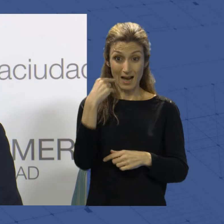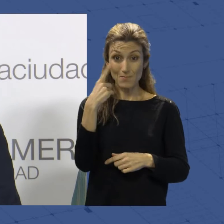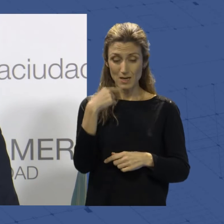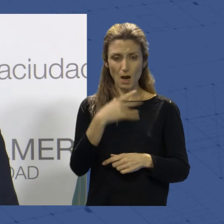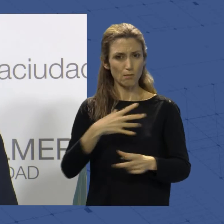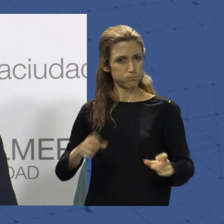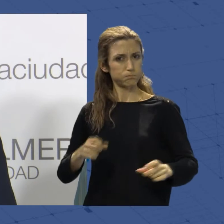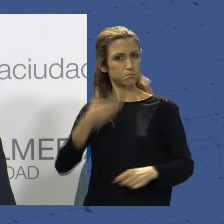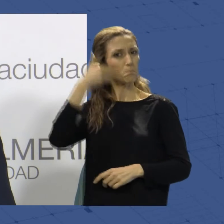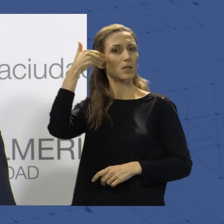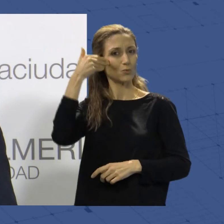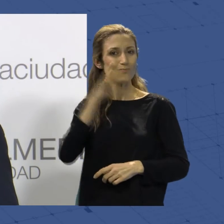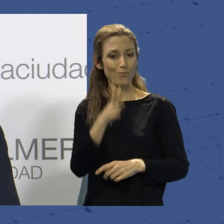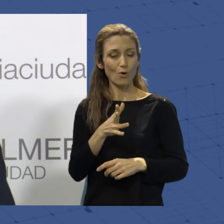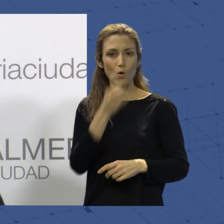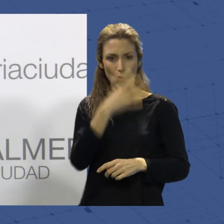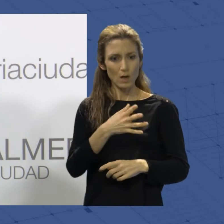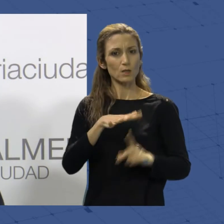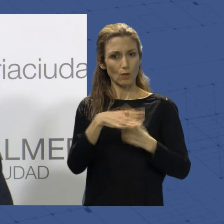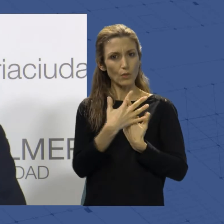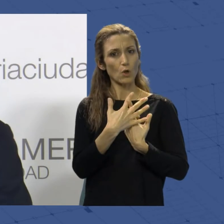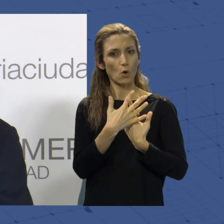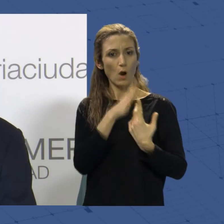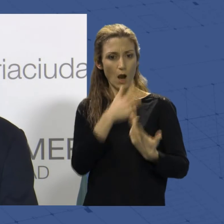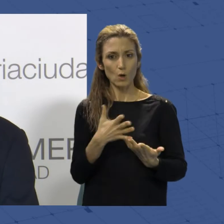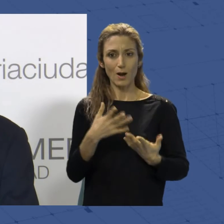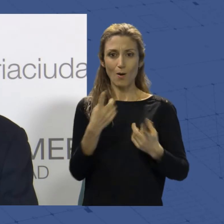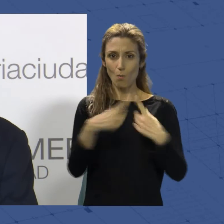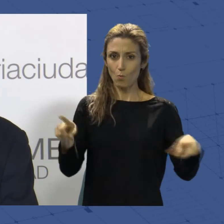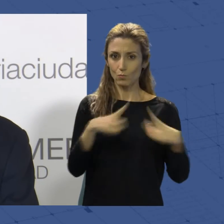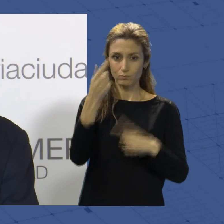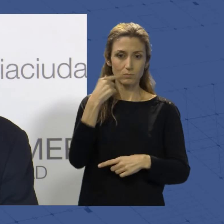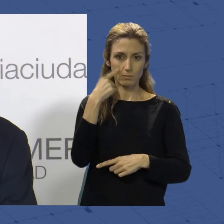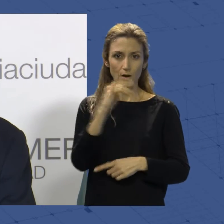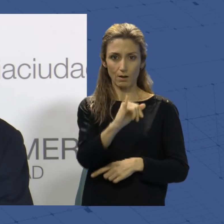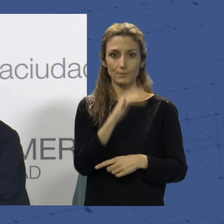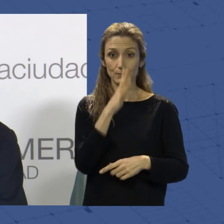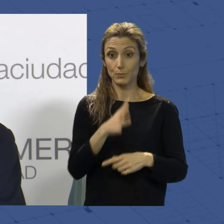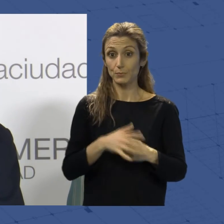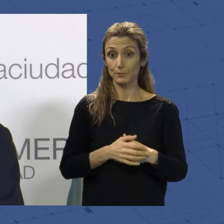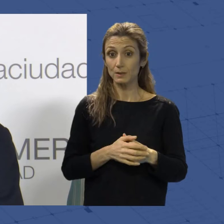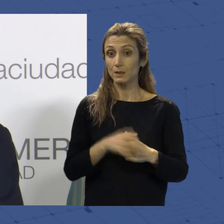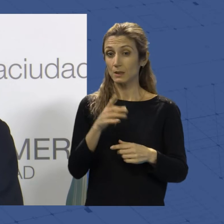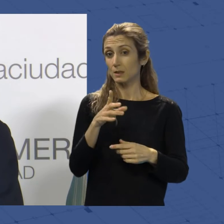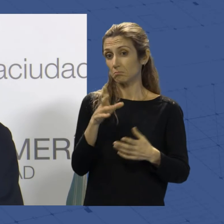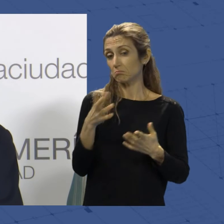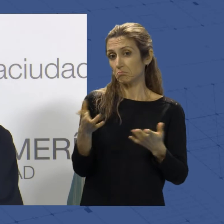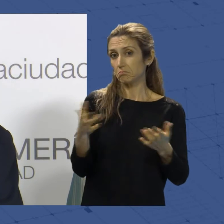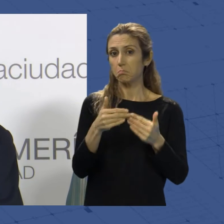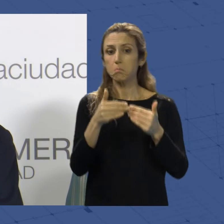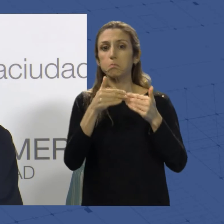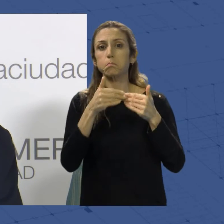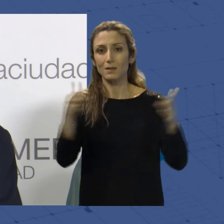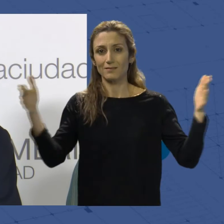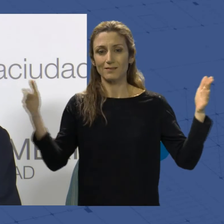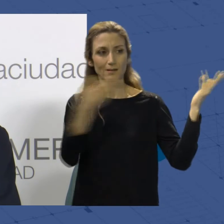presumir de un buen estado de forma en lo que a los músicos y creadores almerienses se refiere. Y si se le abren las puertas de